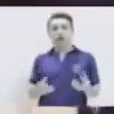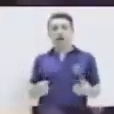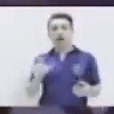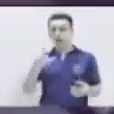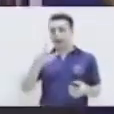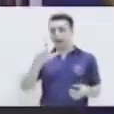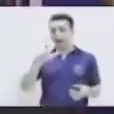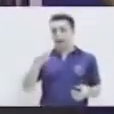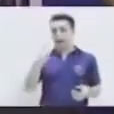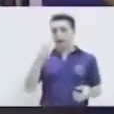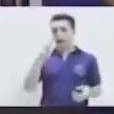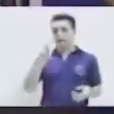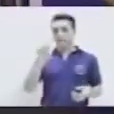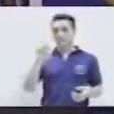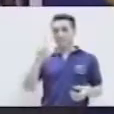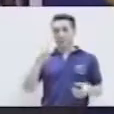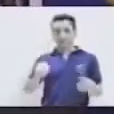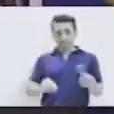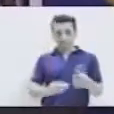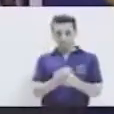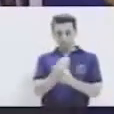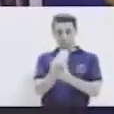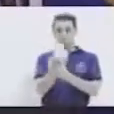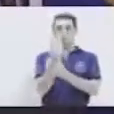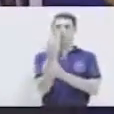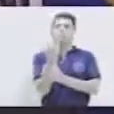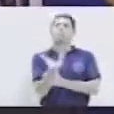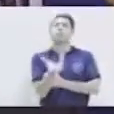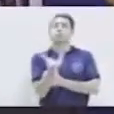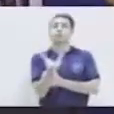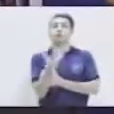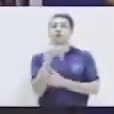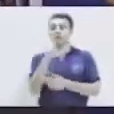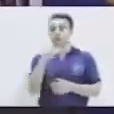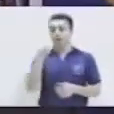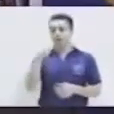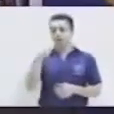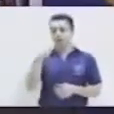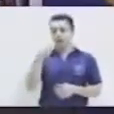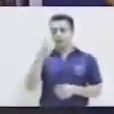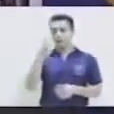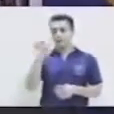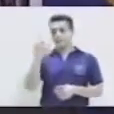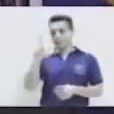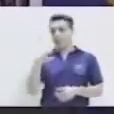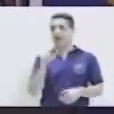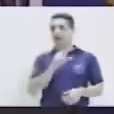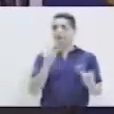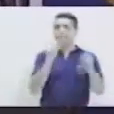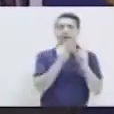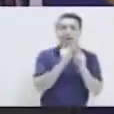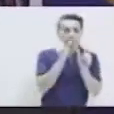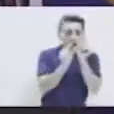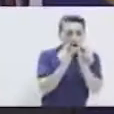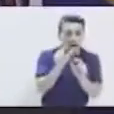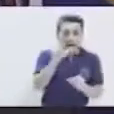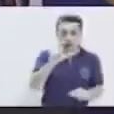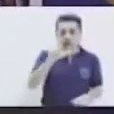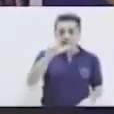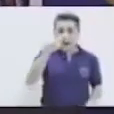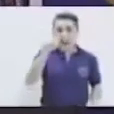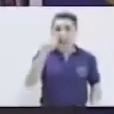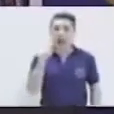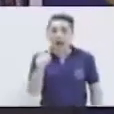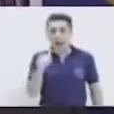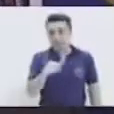¡Muy bien! Y lleva la combinación en Kla. Y así tenemos también un